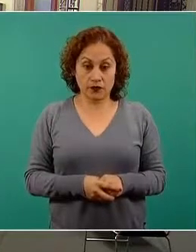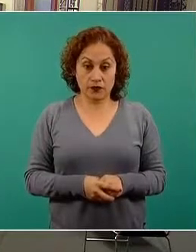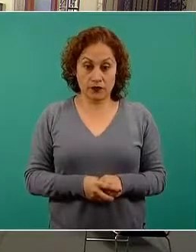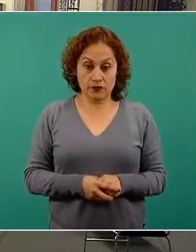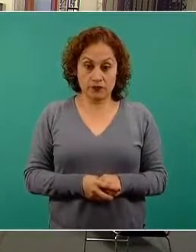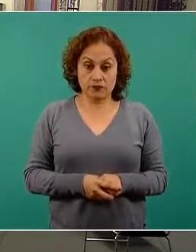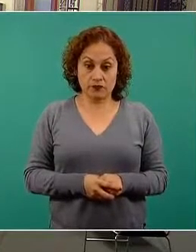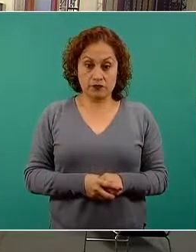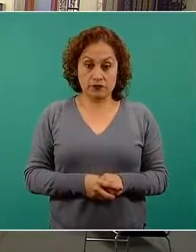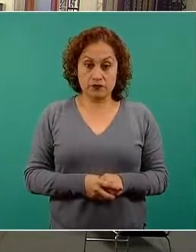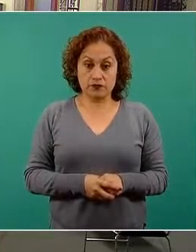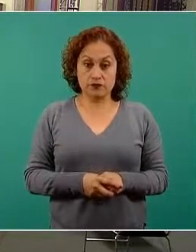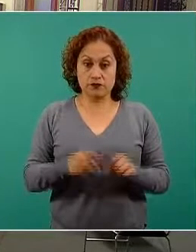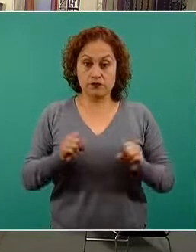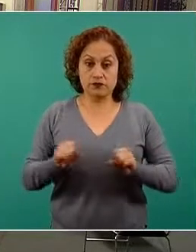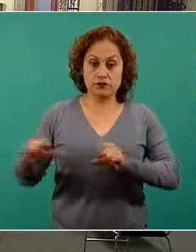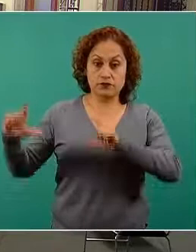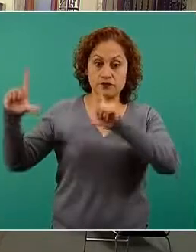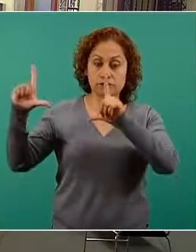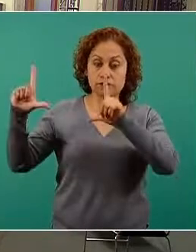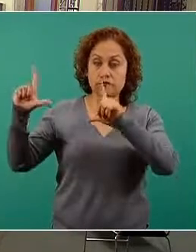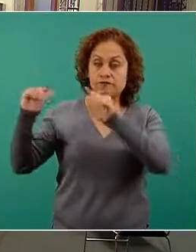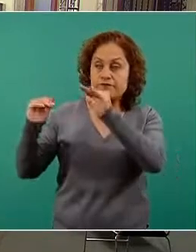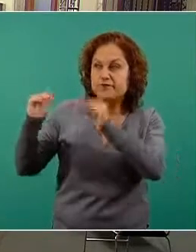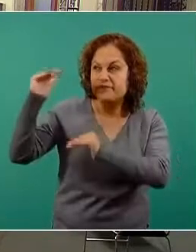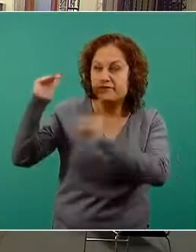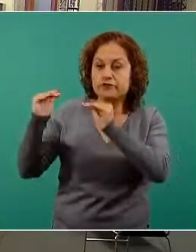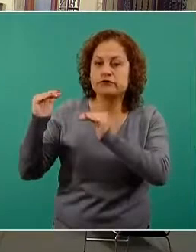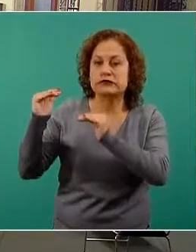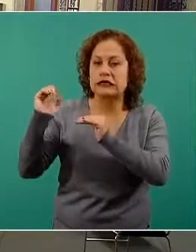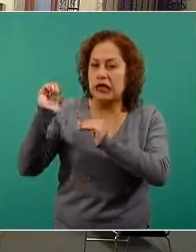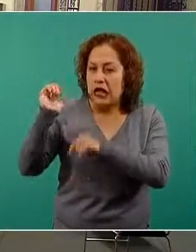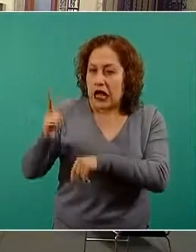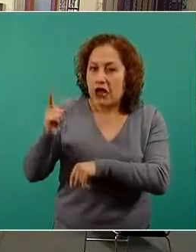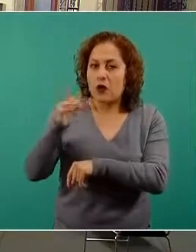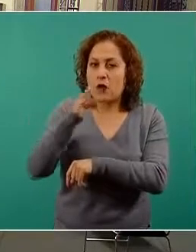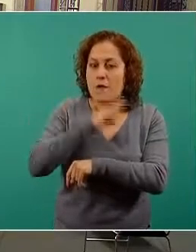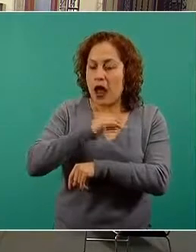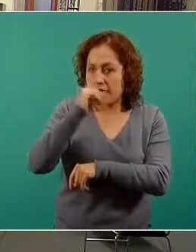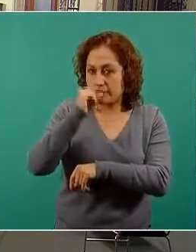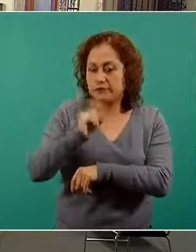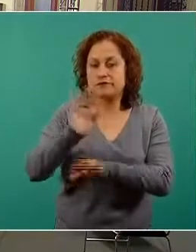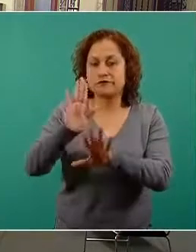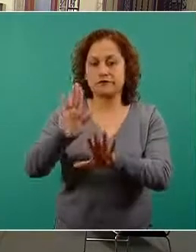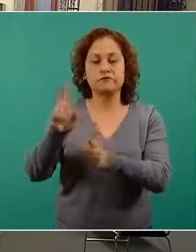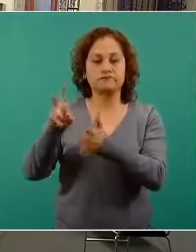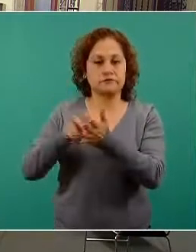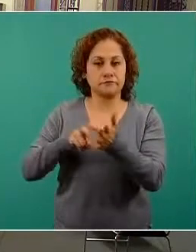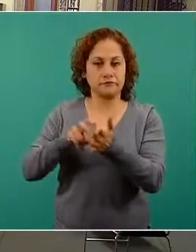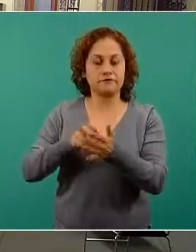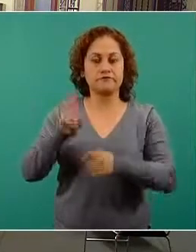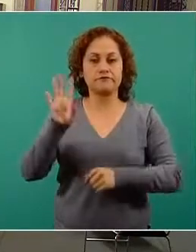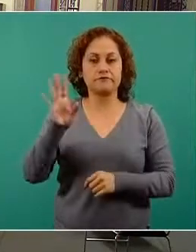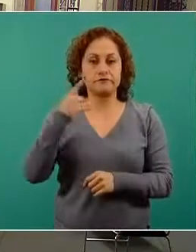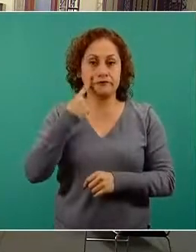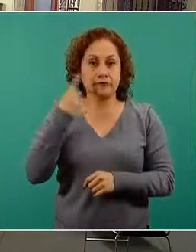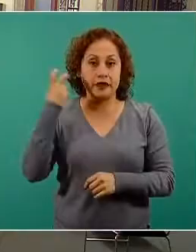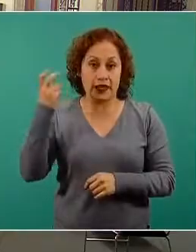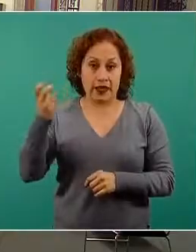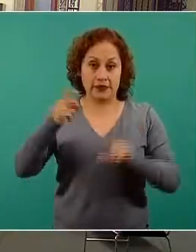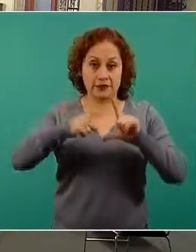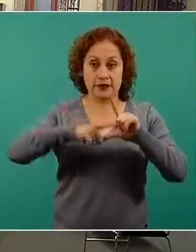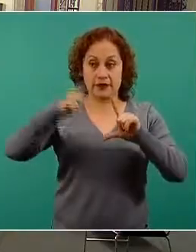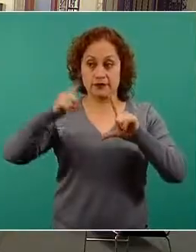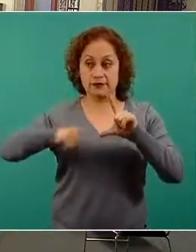la pantalla, que seguramente se va a solucionar en este momento. Vemos una curva epidémica que continúa con este